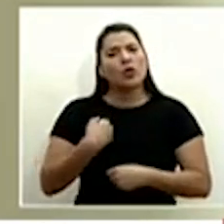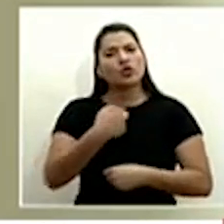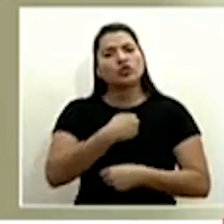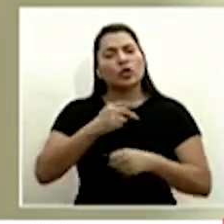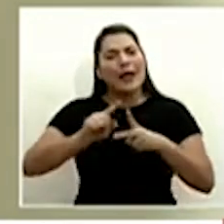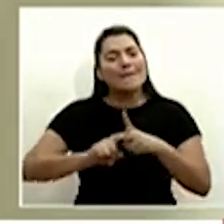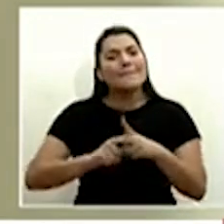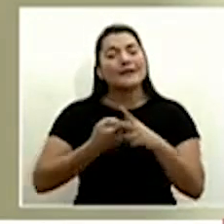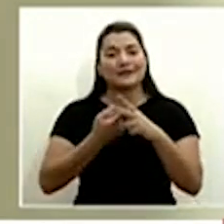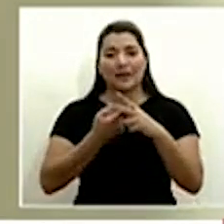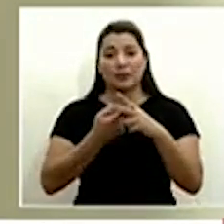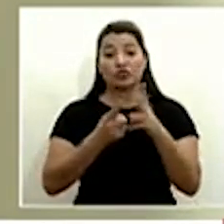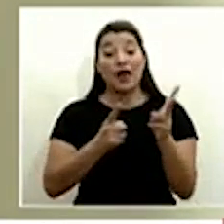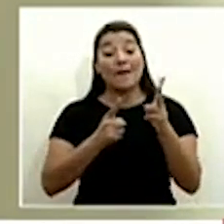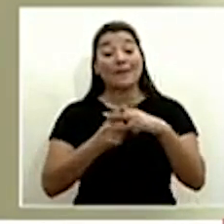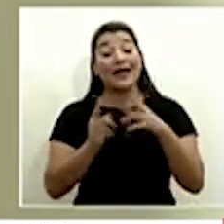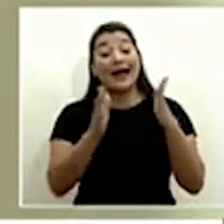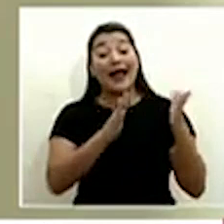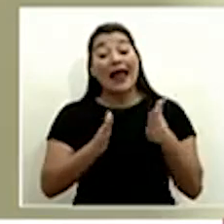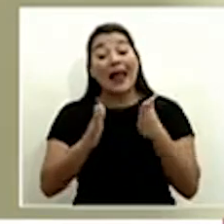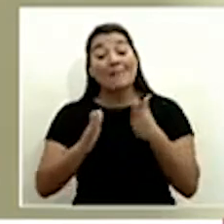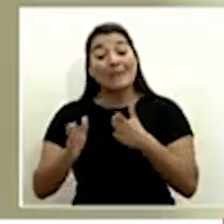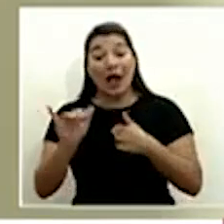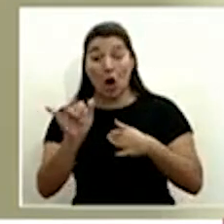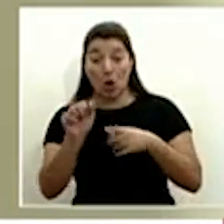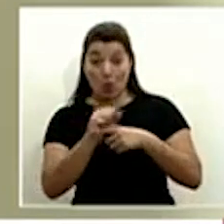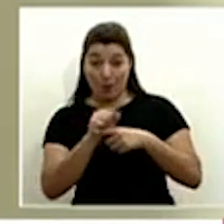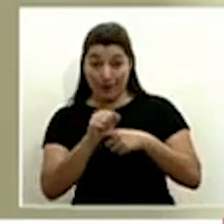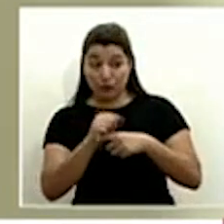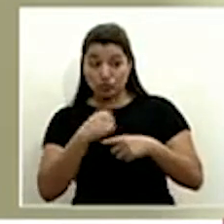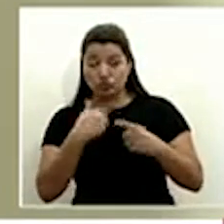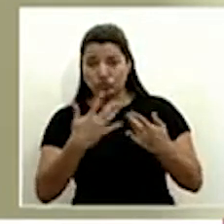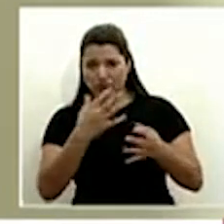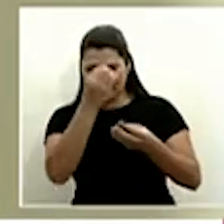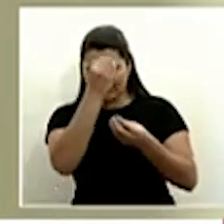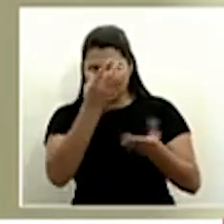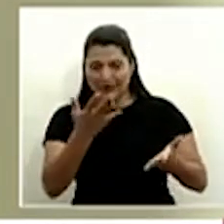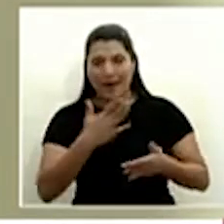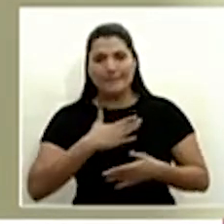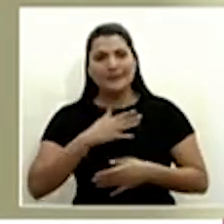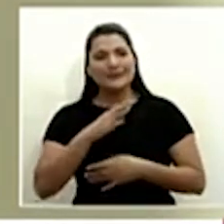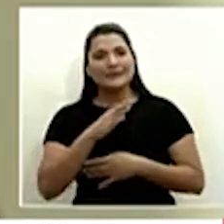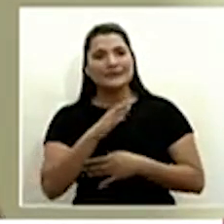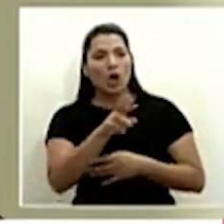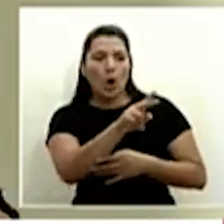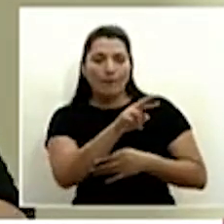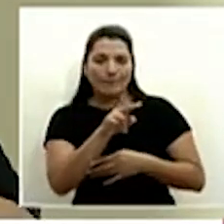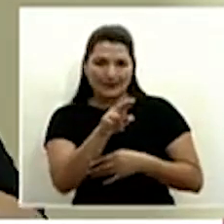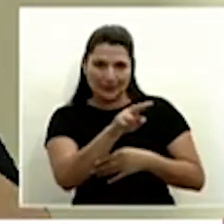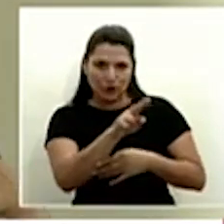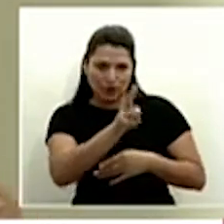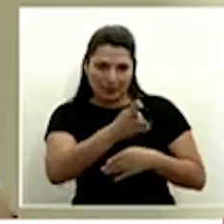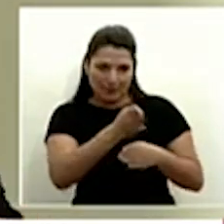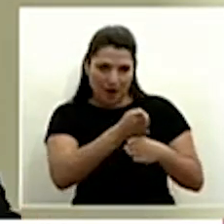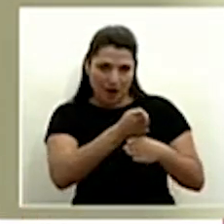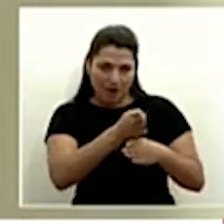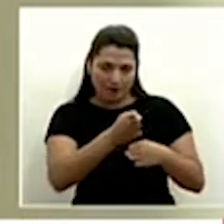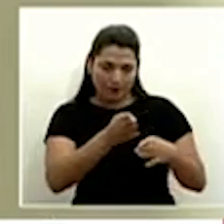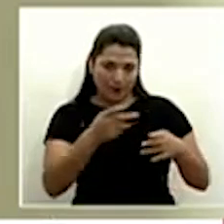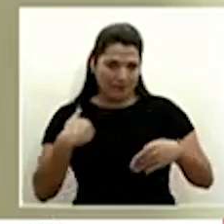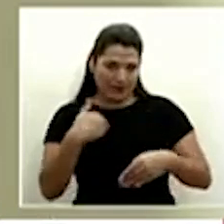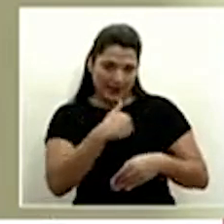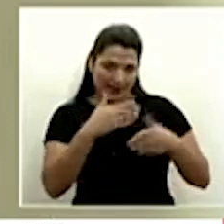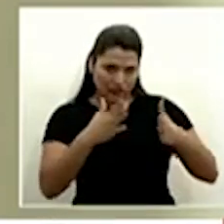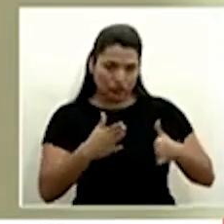los pilotos que es lo que yo he transmitido a mis colegas de la región podemos ir ajustando entre todos y